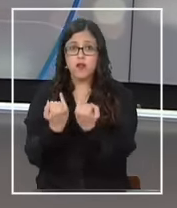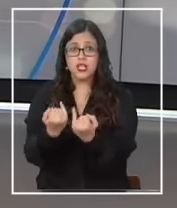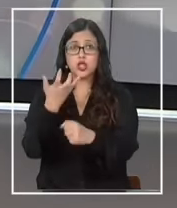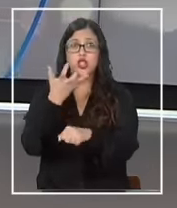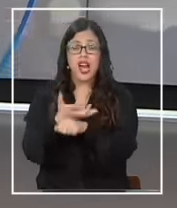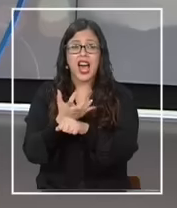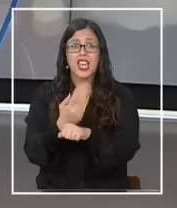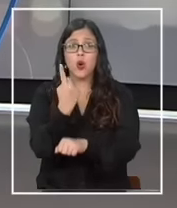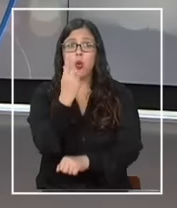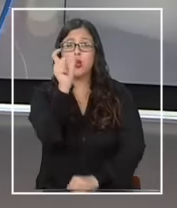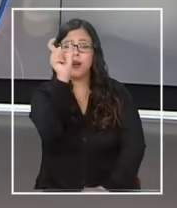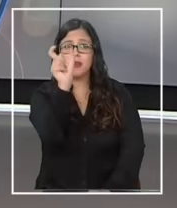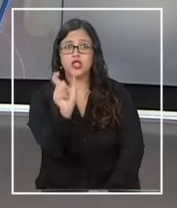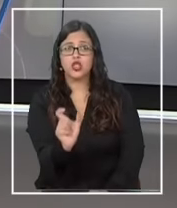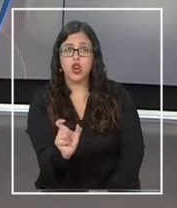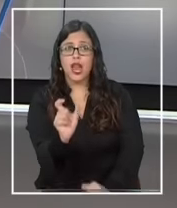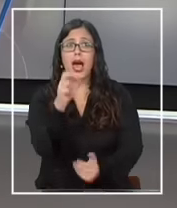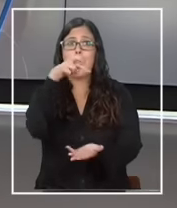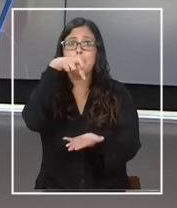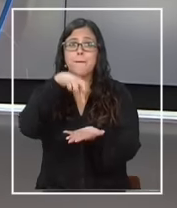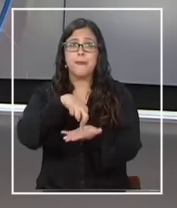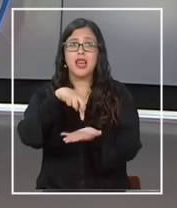ya hay un parlamentario